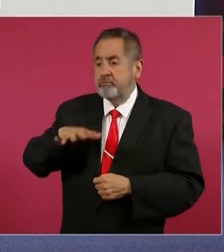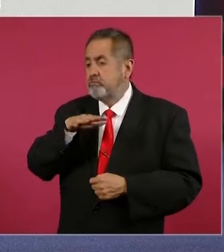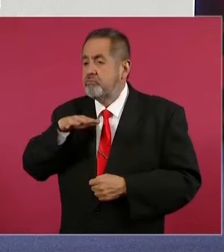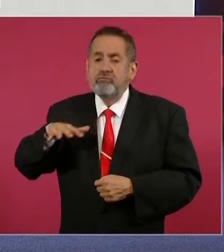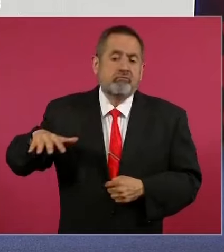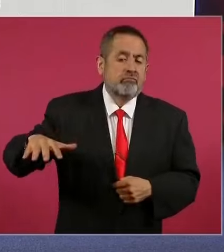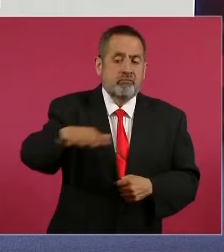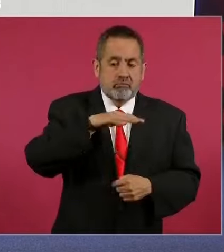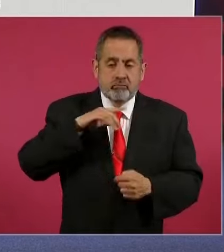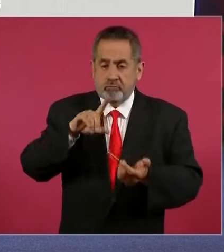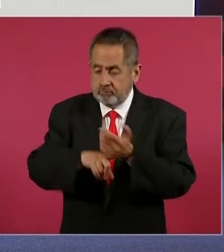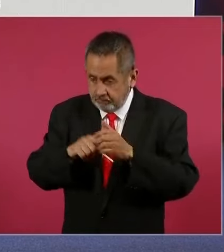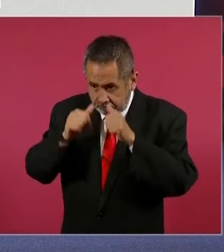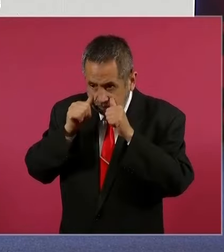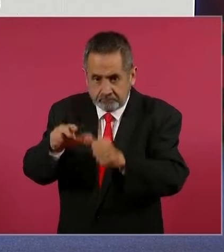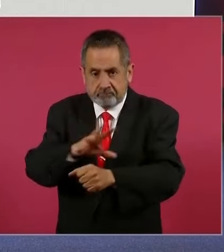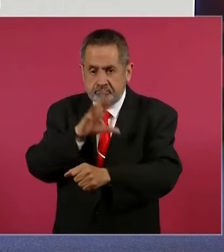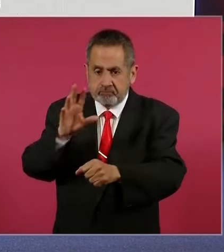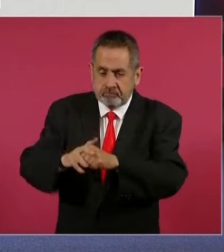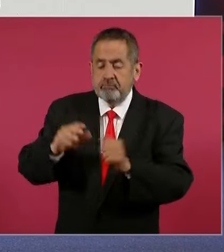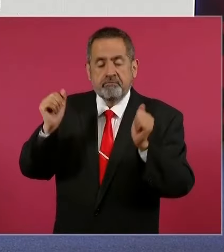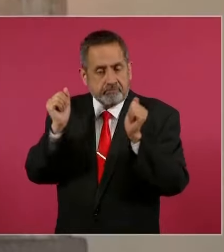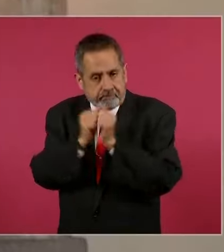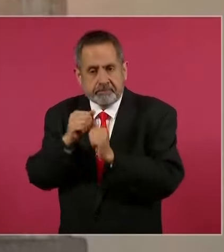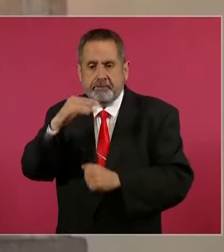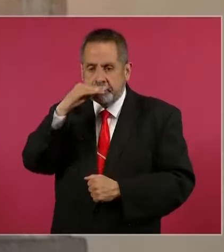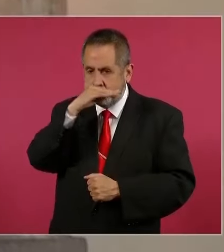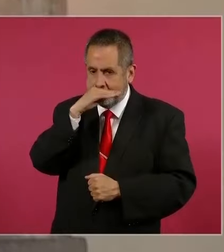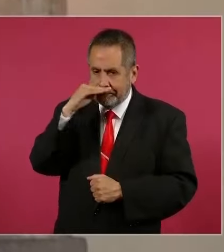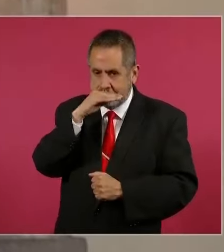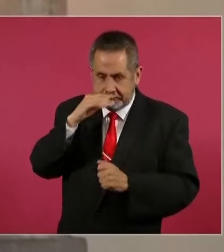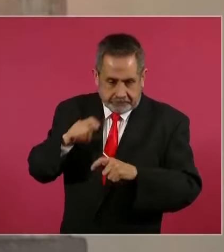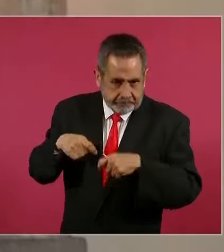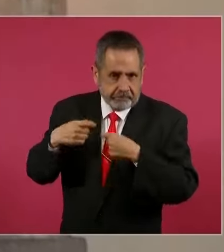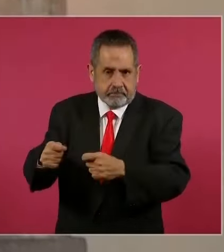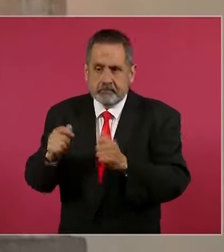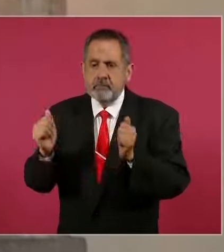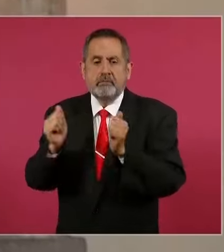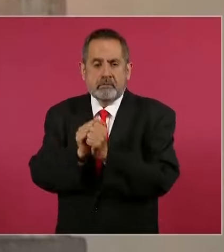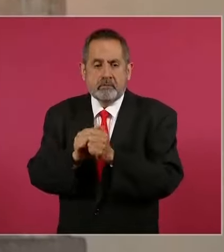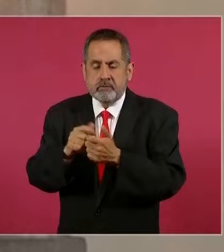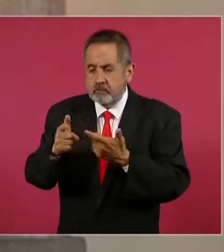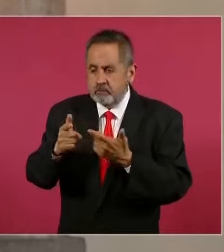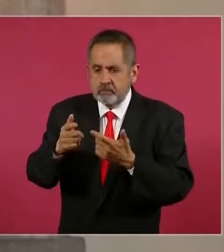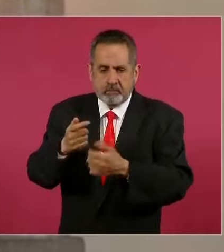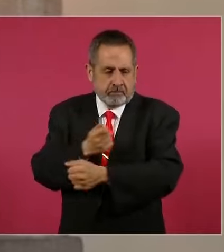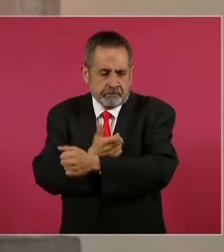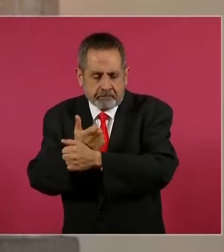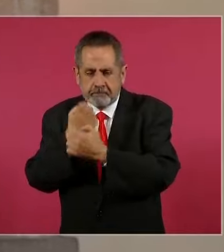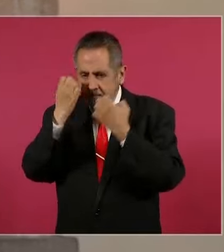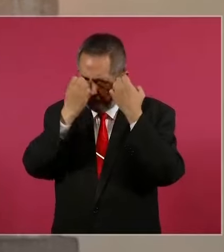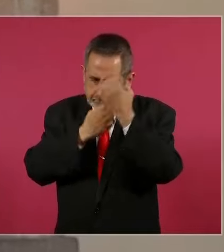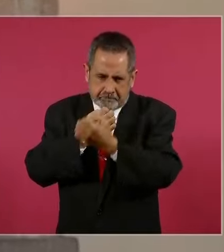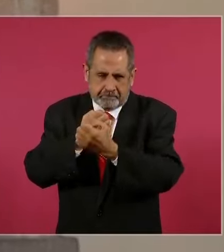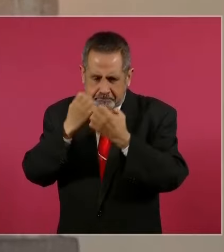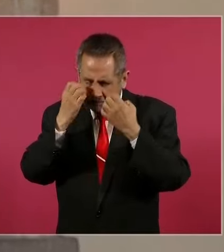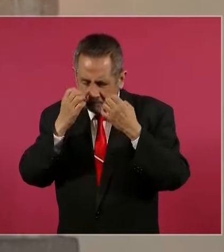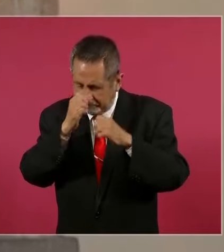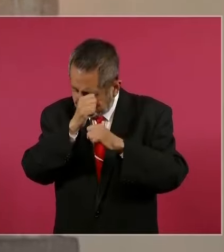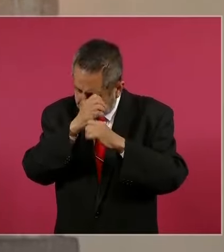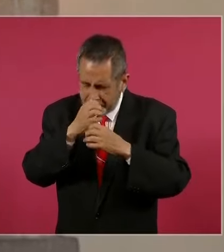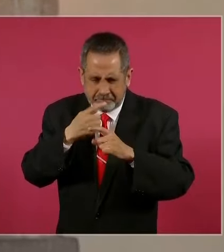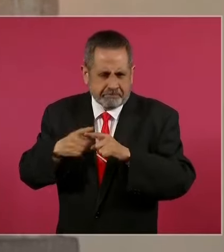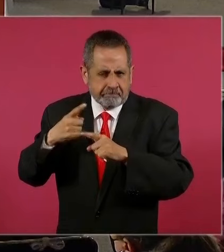y gratuita y expresamente se establece que incluye estudios médicos, intervenciones